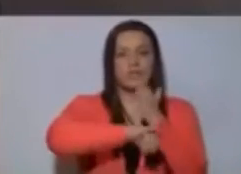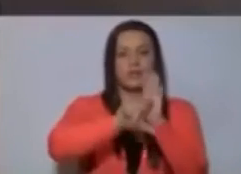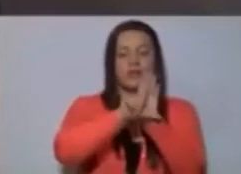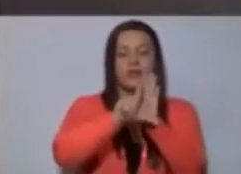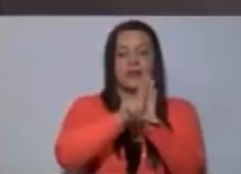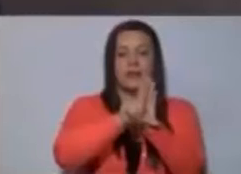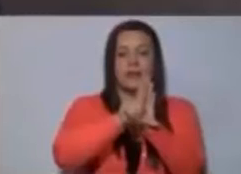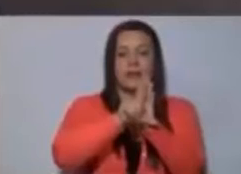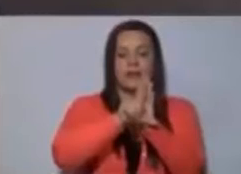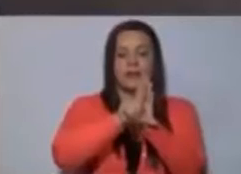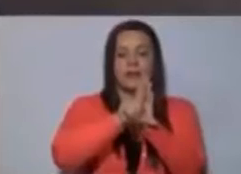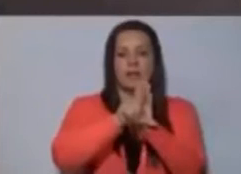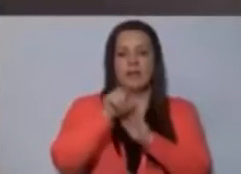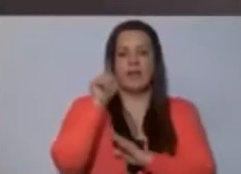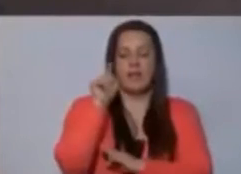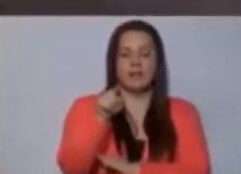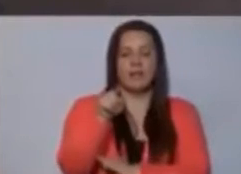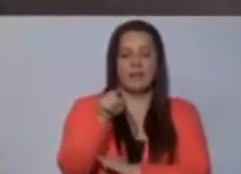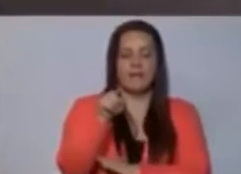presupuesto extraordinario